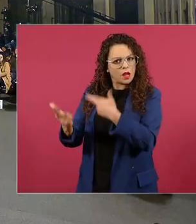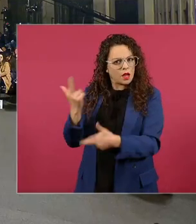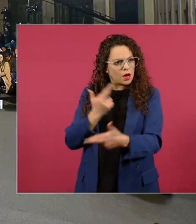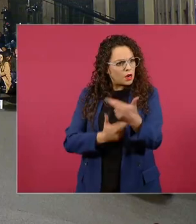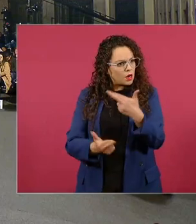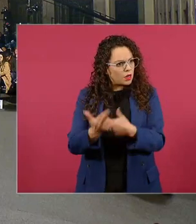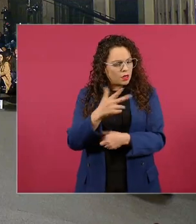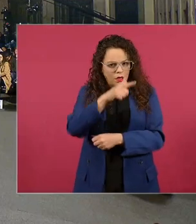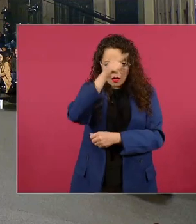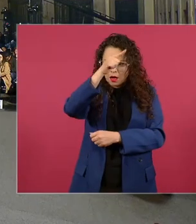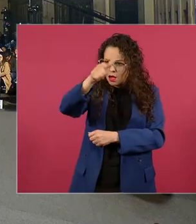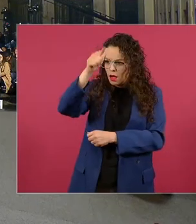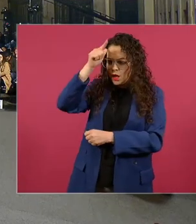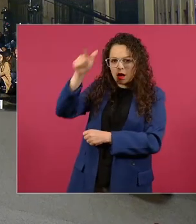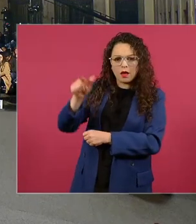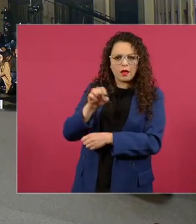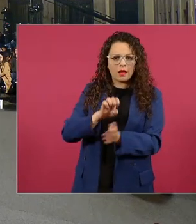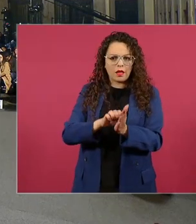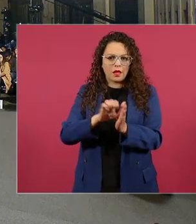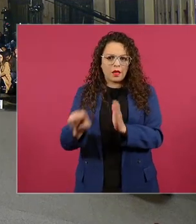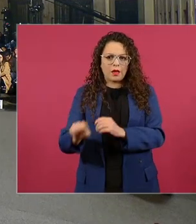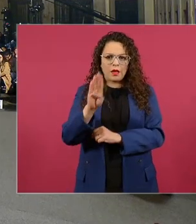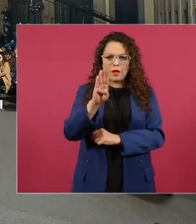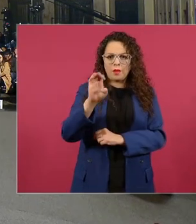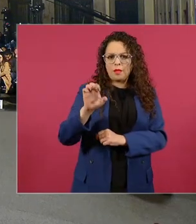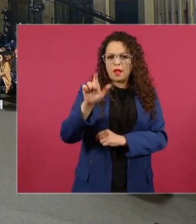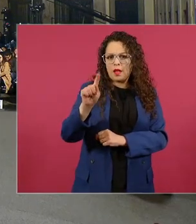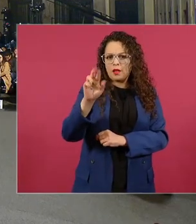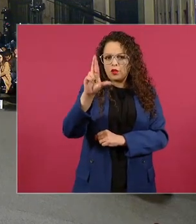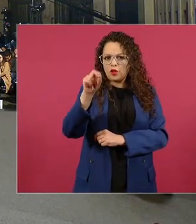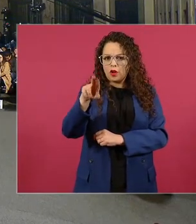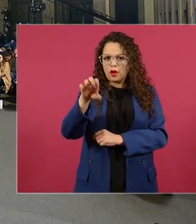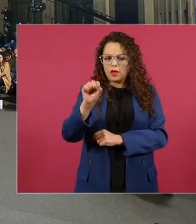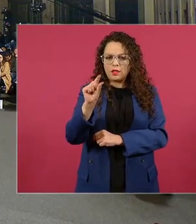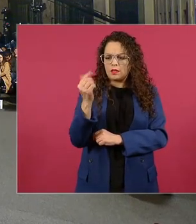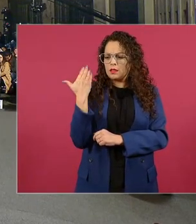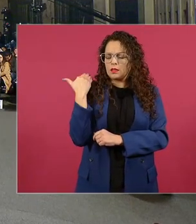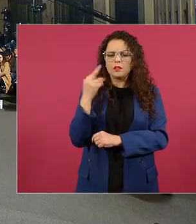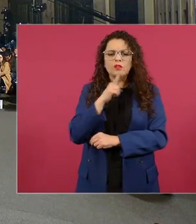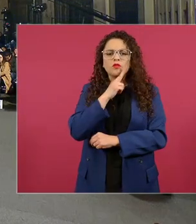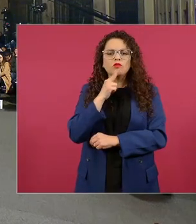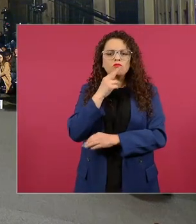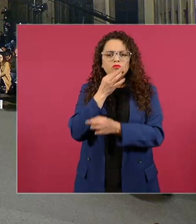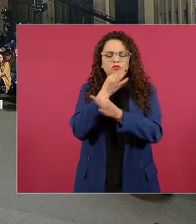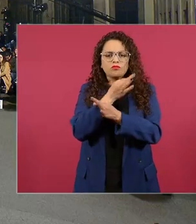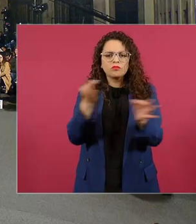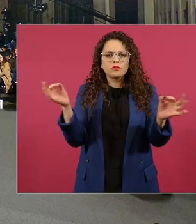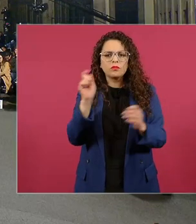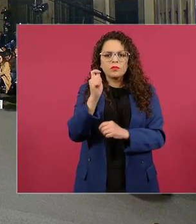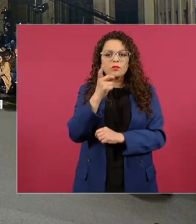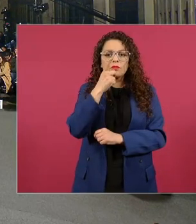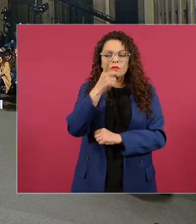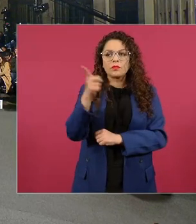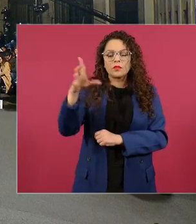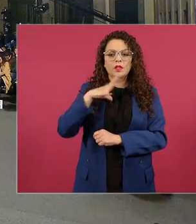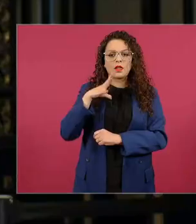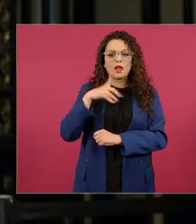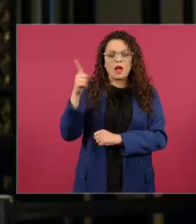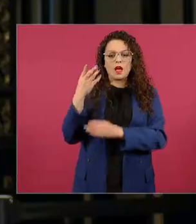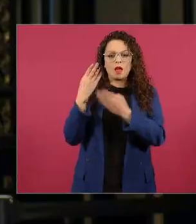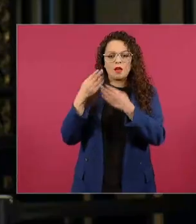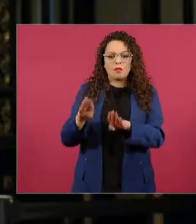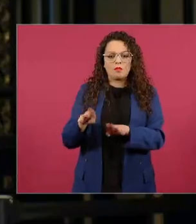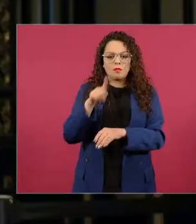pues hemos sabido poco últimamente la noticia más reciente que teníamos era un asunto de unas cuentas en Andorra que nunca fue